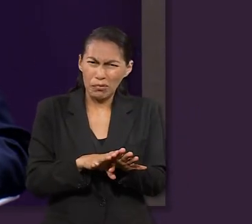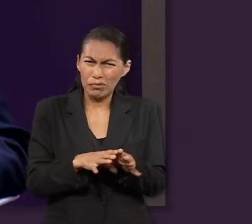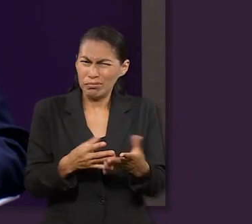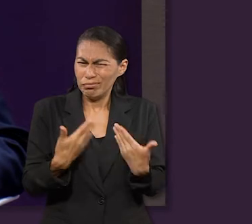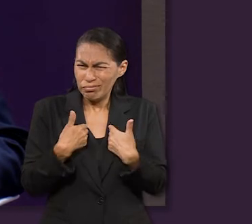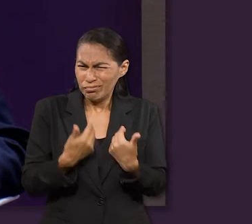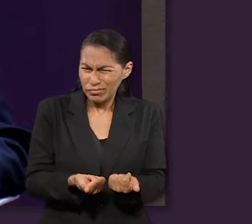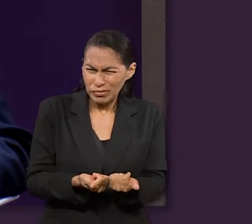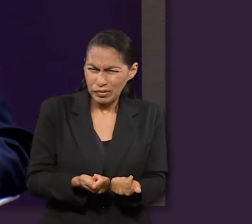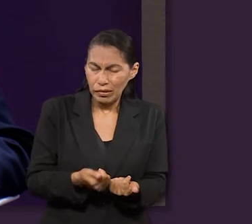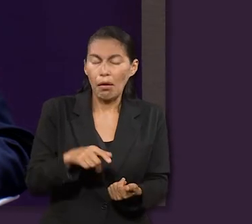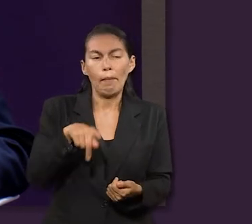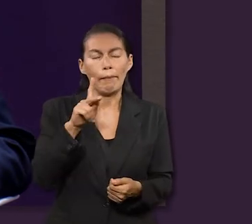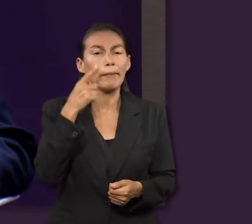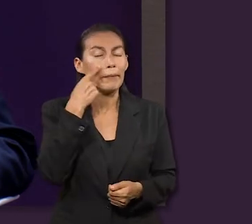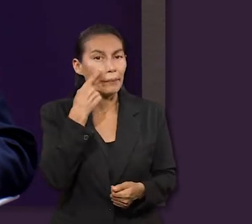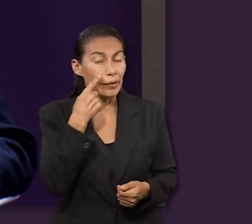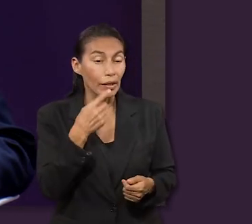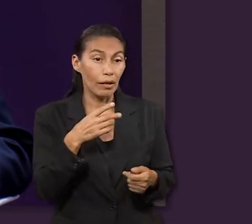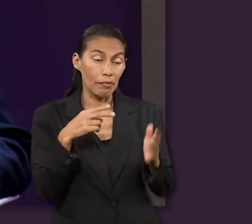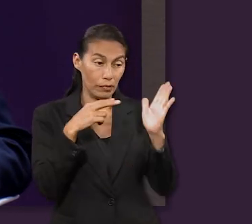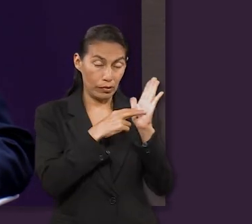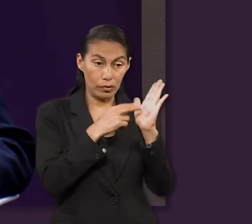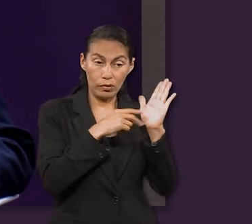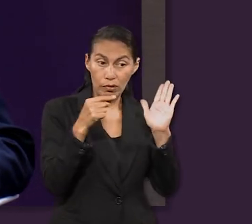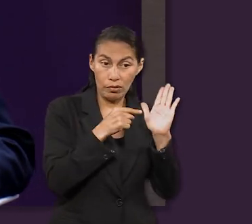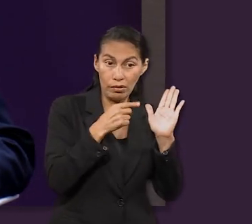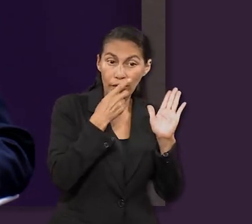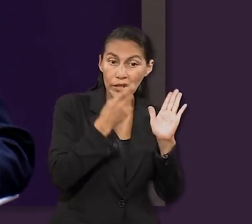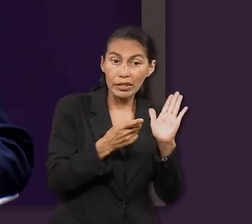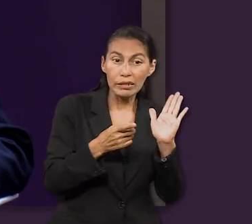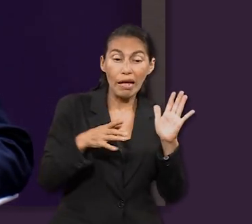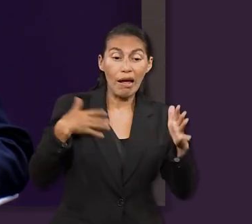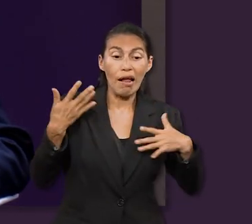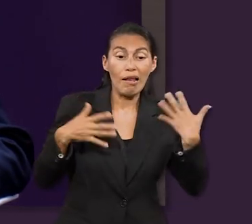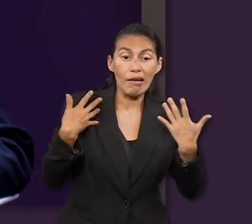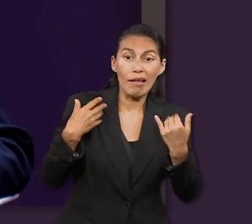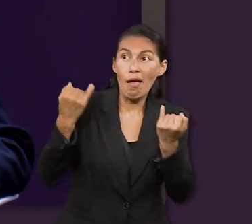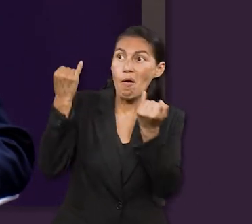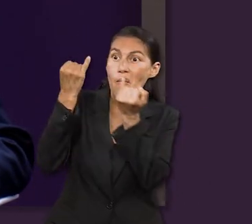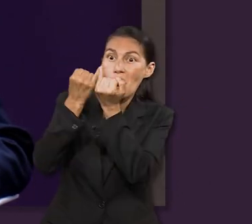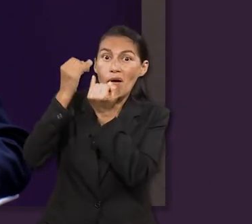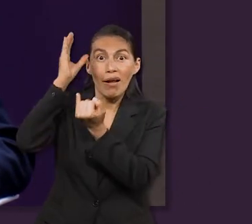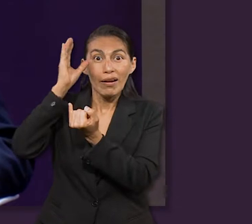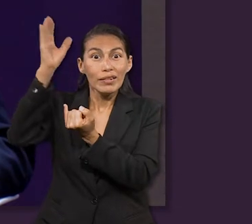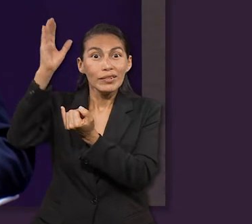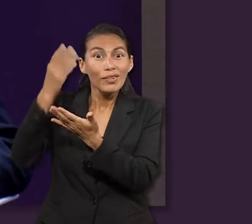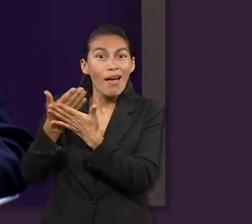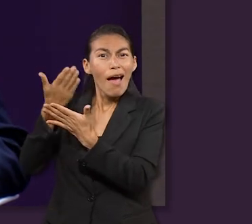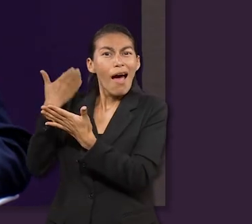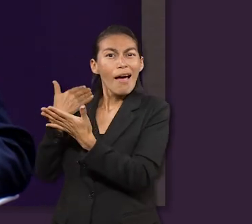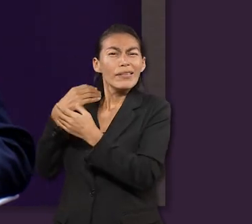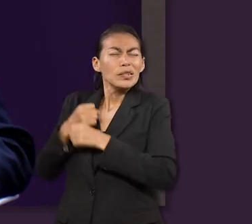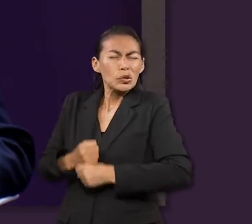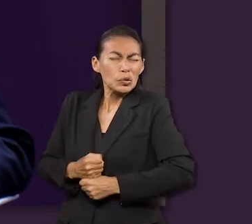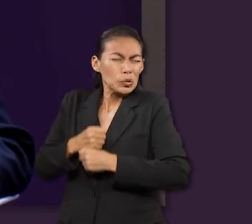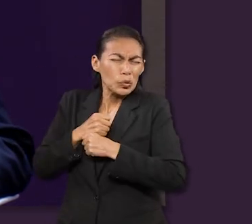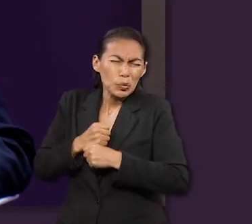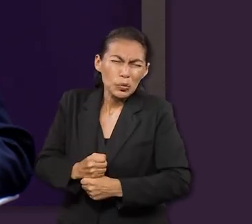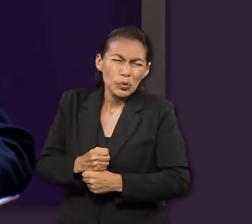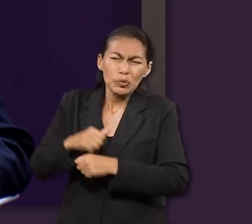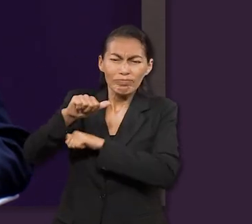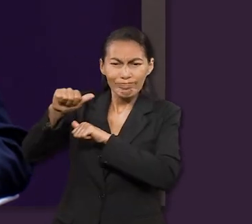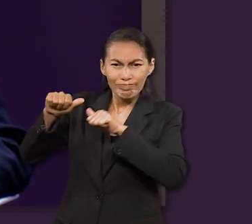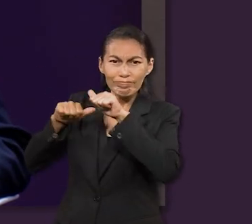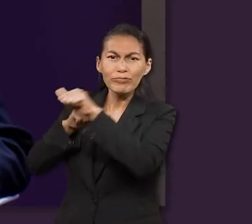versículo dice que nos alegremos como Cristo. Porque Cristo ya padeció, decir,